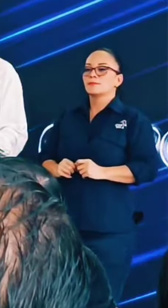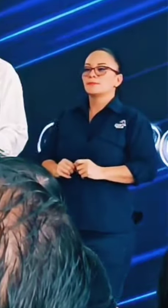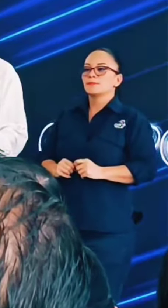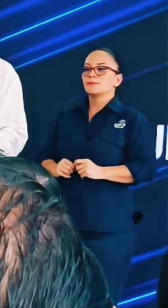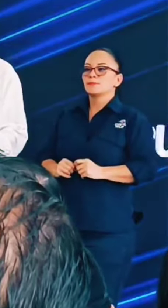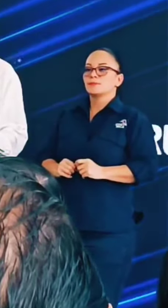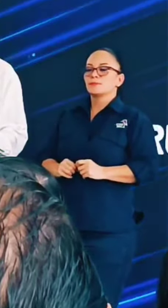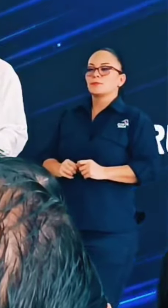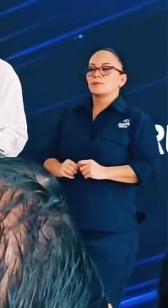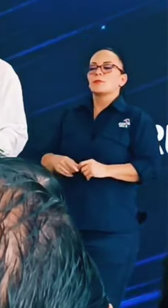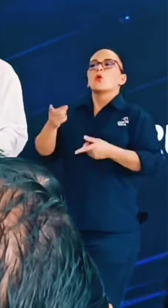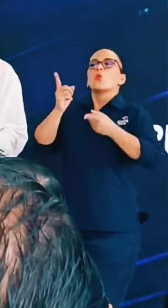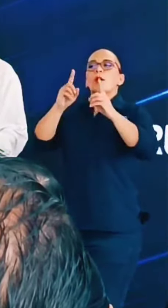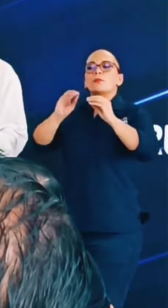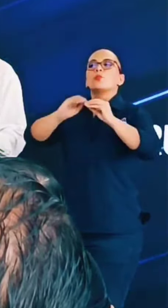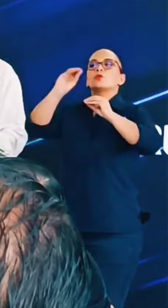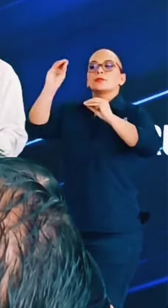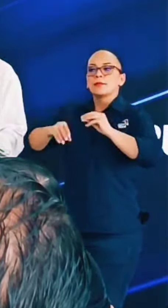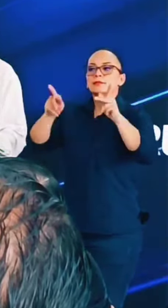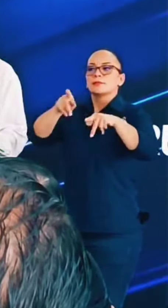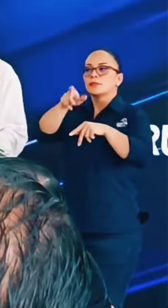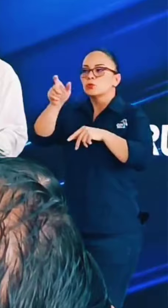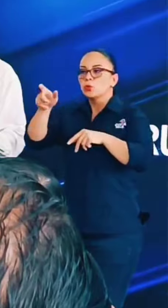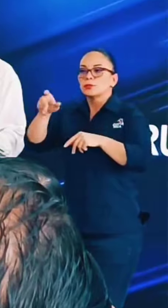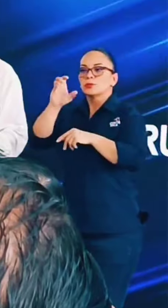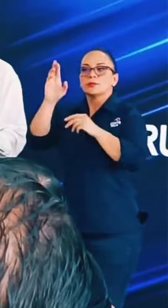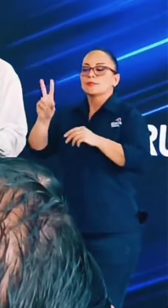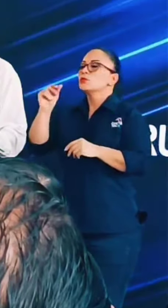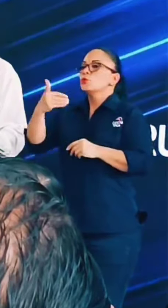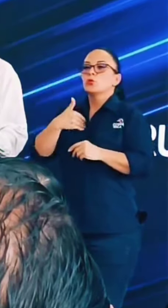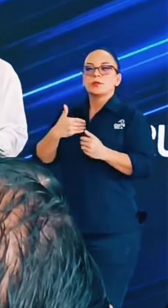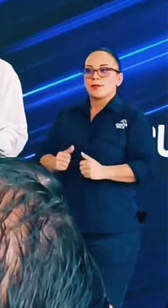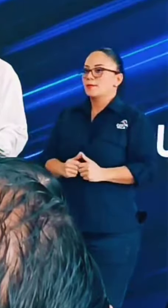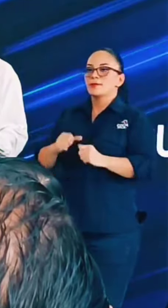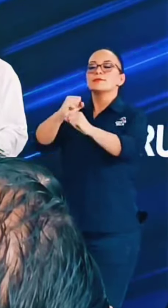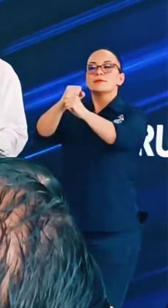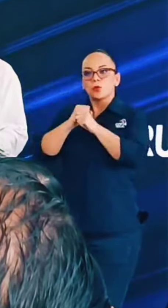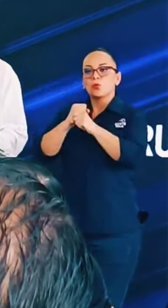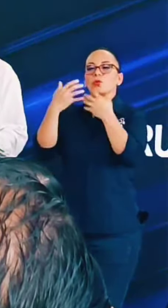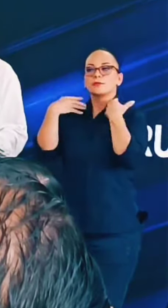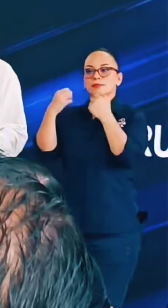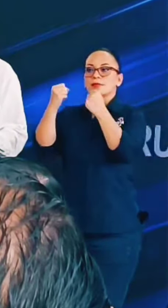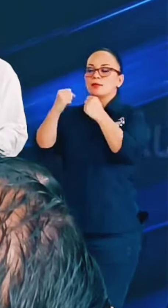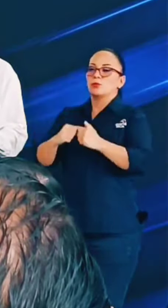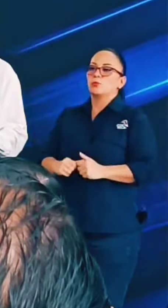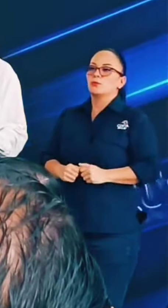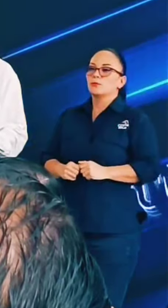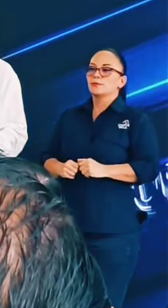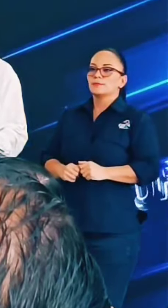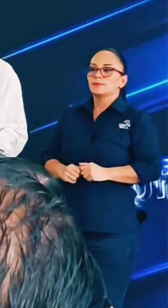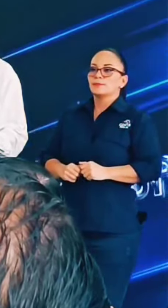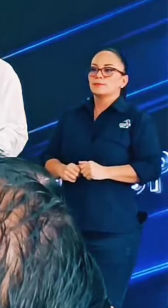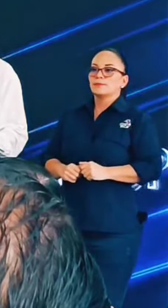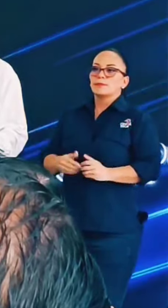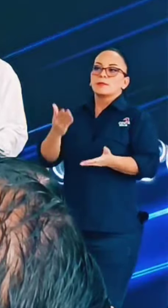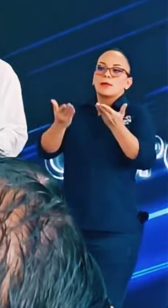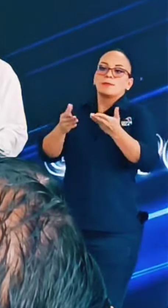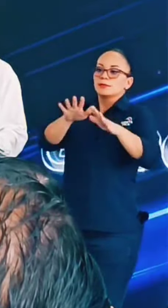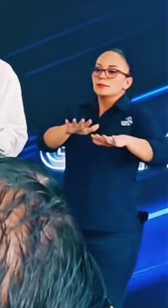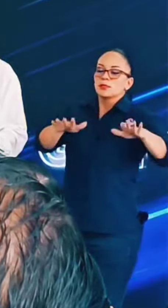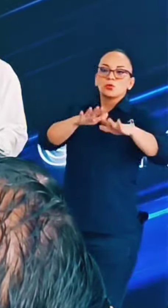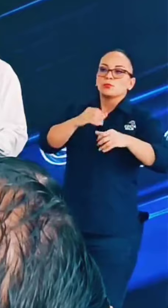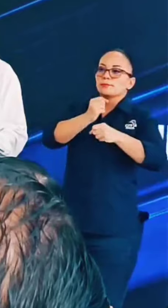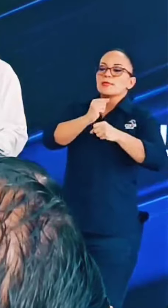¿Qué porcentaje de la población costarricense no tiene seguro de salud porque están en el sector